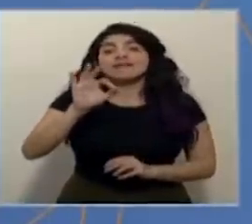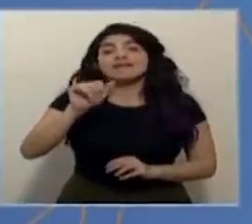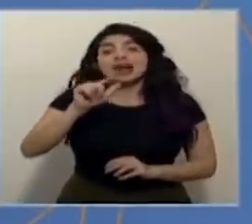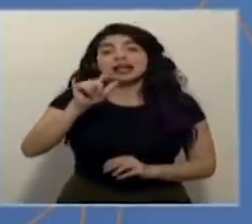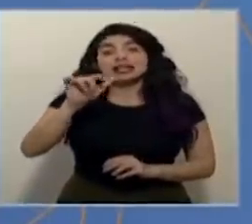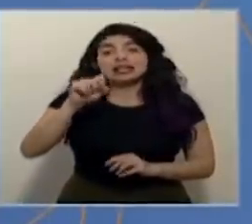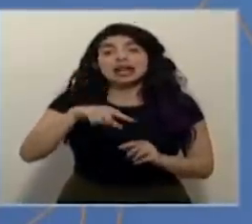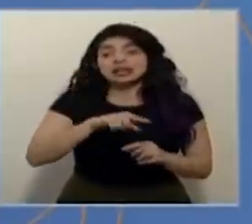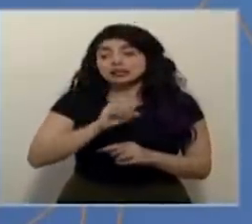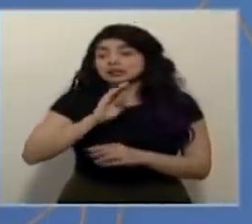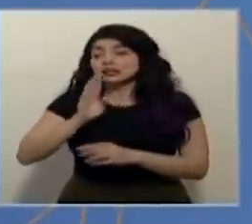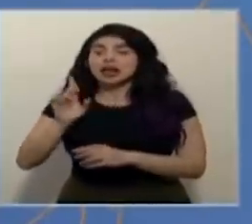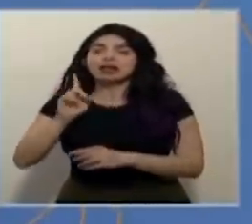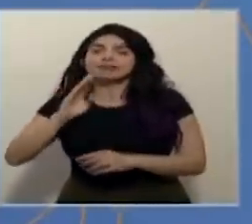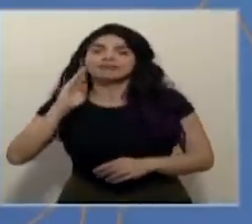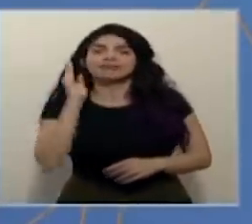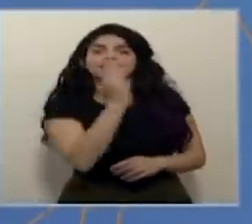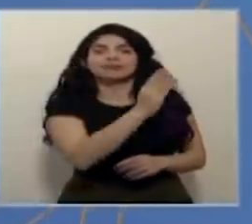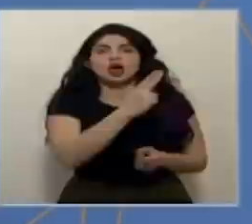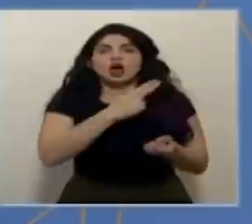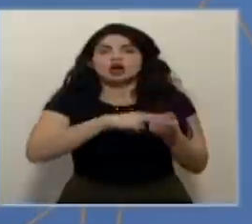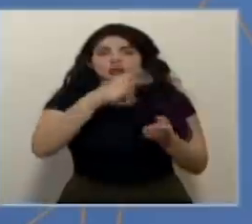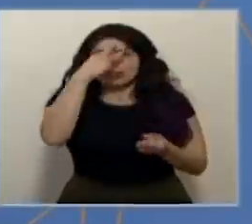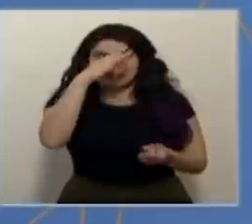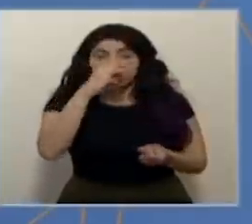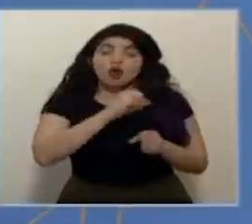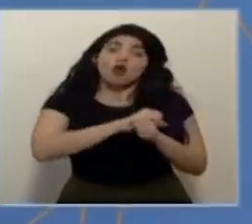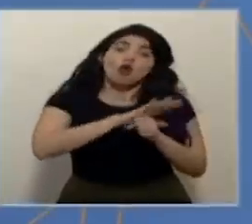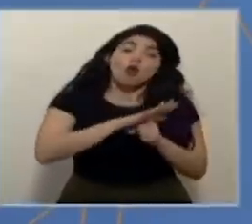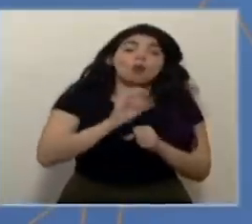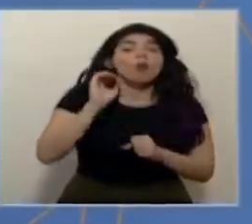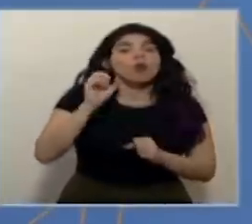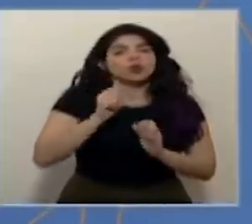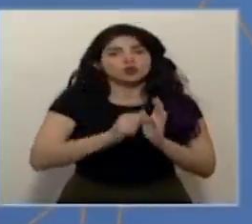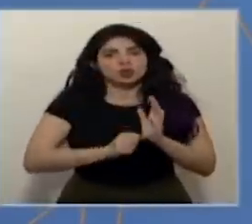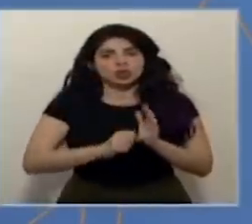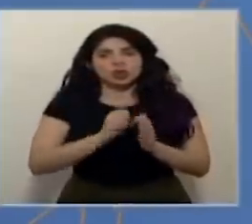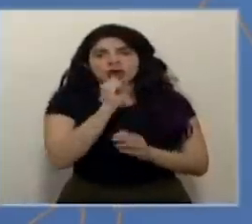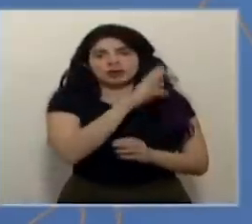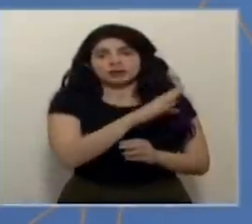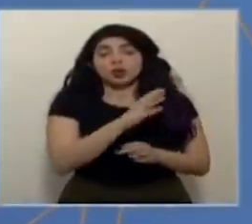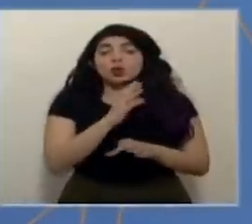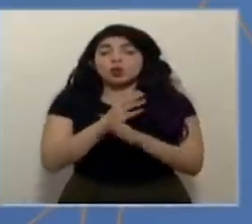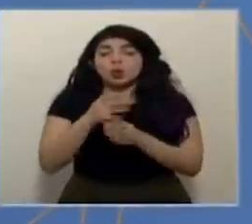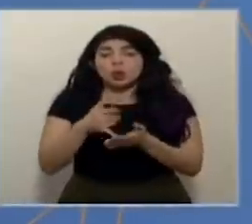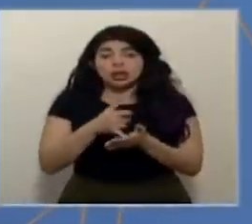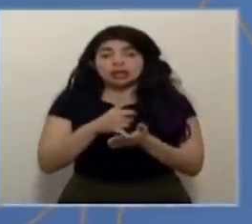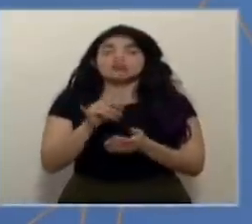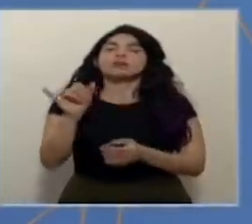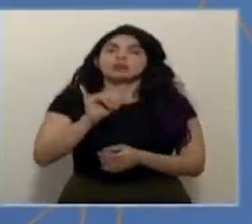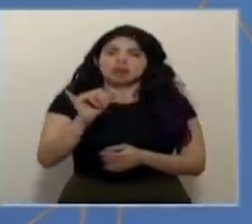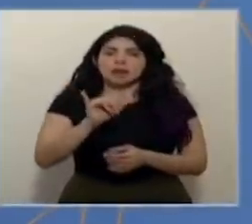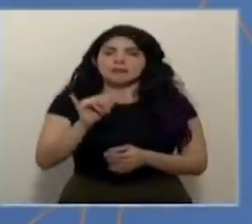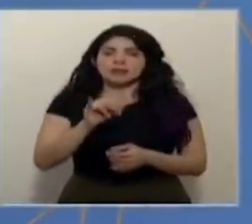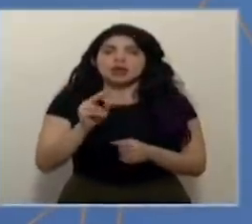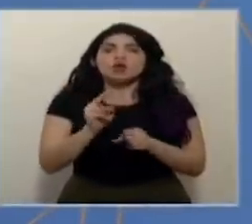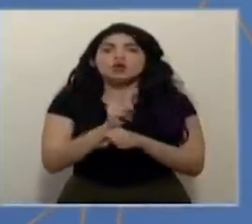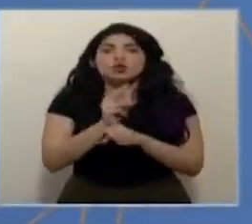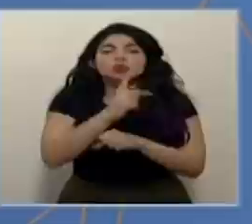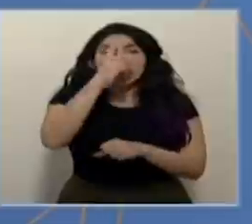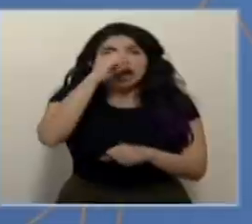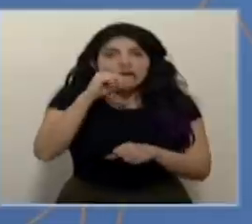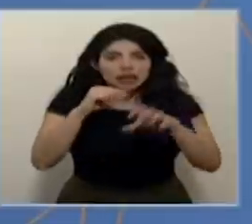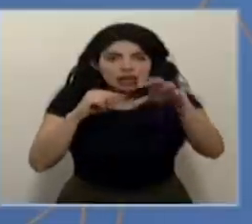directo al Hospital México. Pacientes COVID o pacientes quirúrgicos y pacientes UCI también se van a distribuir a través del Hospital